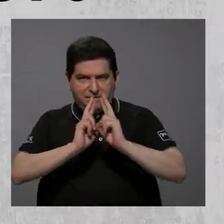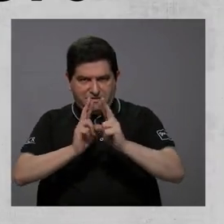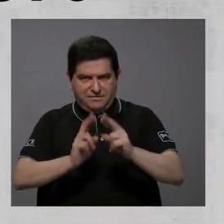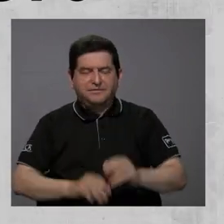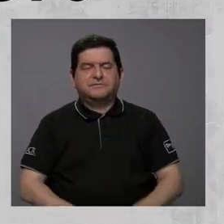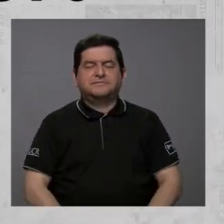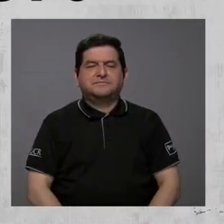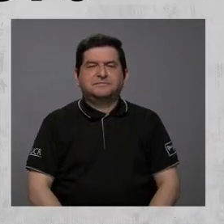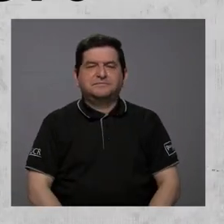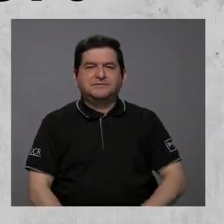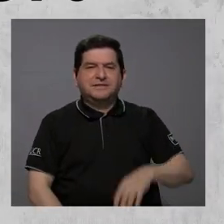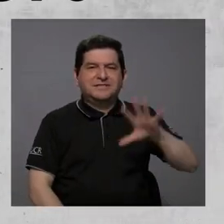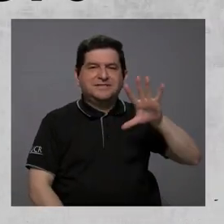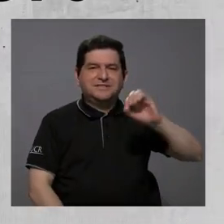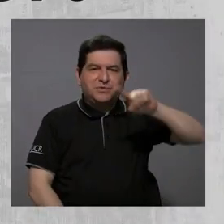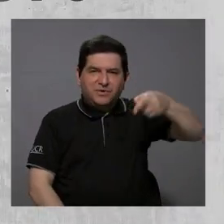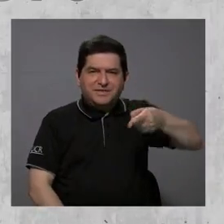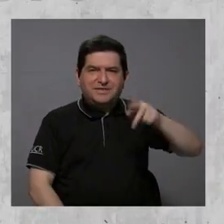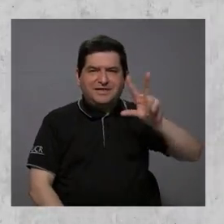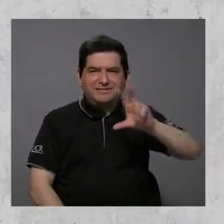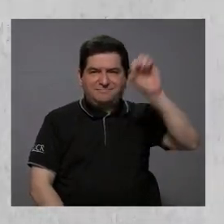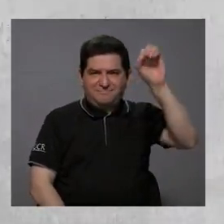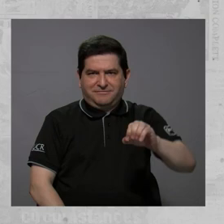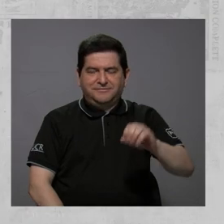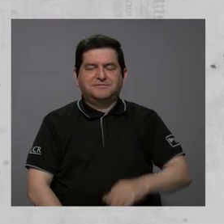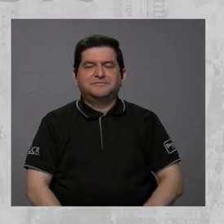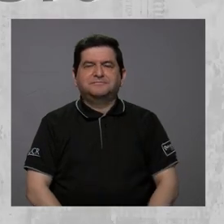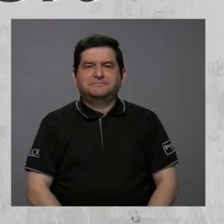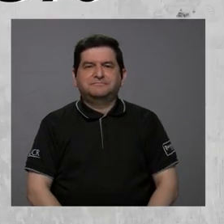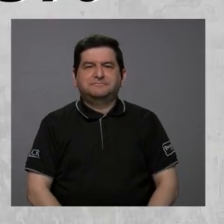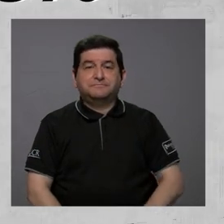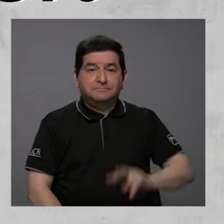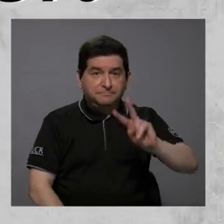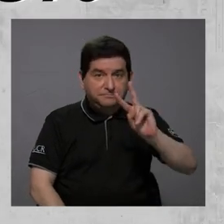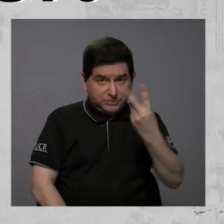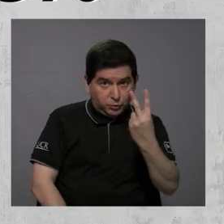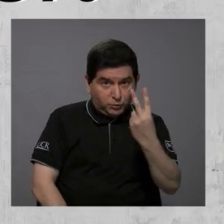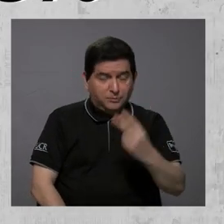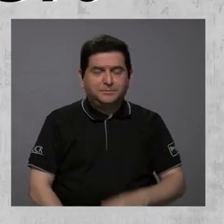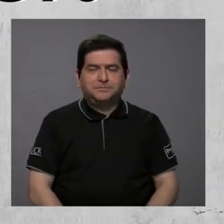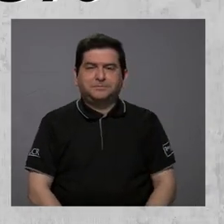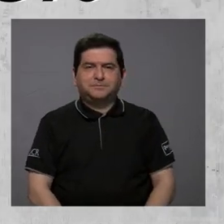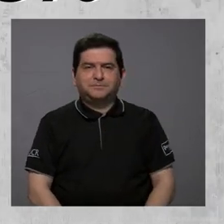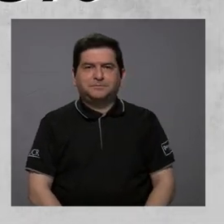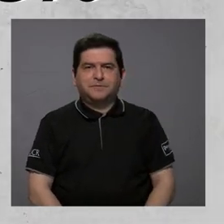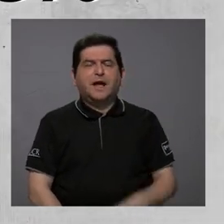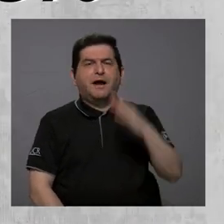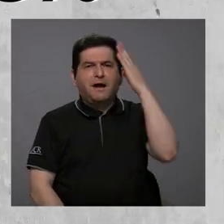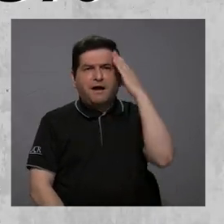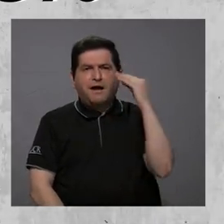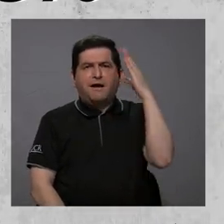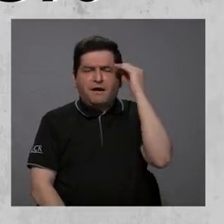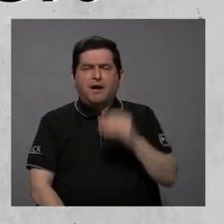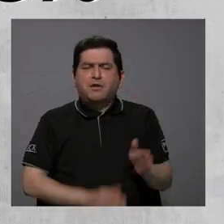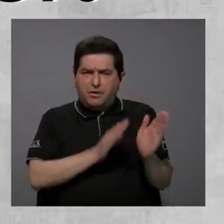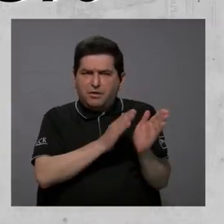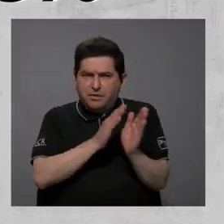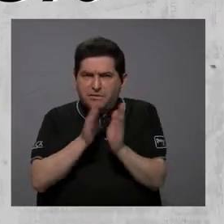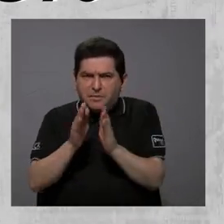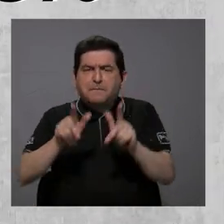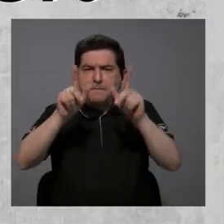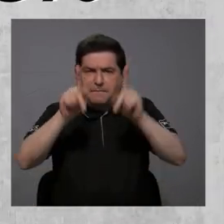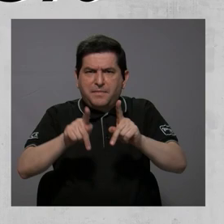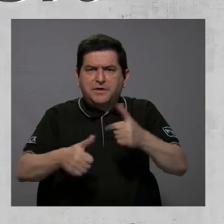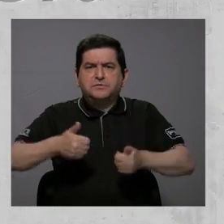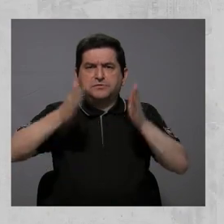recibidas para un 50,3%. En segundo lugar, pesa la experiencia y preparación de la